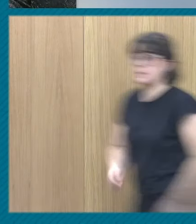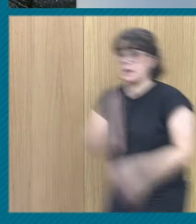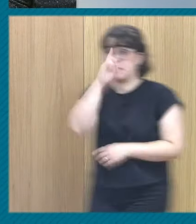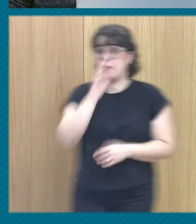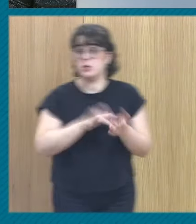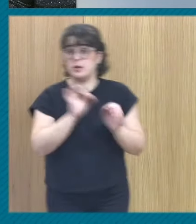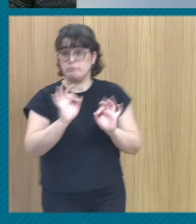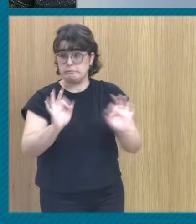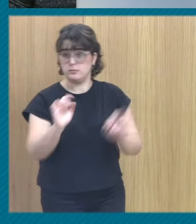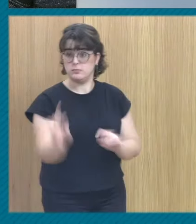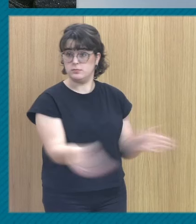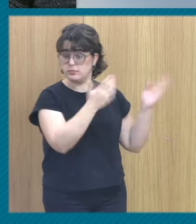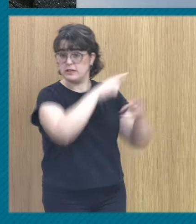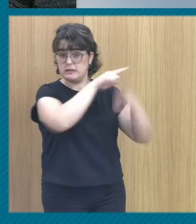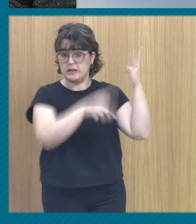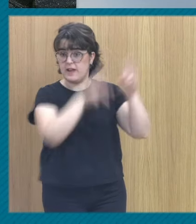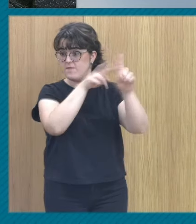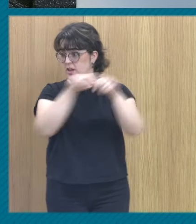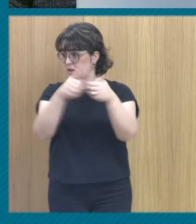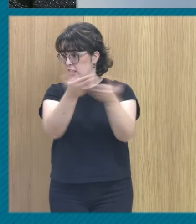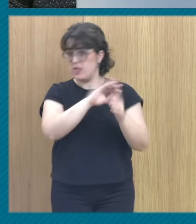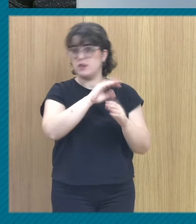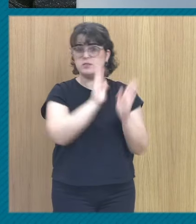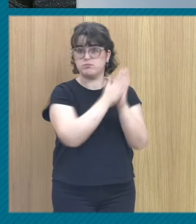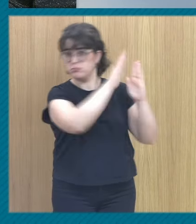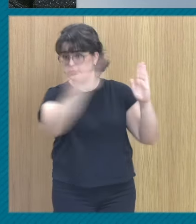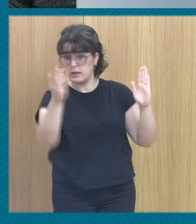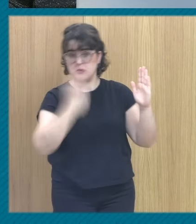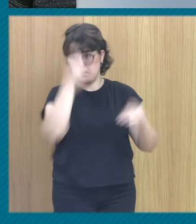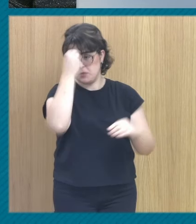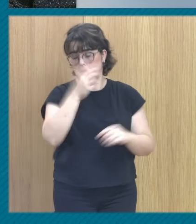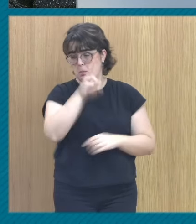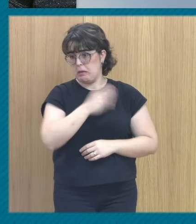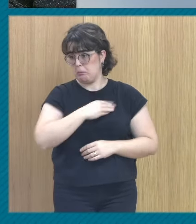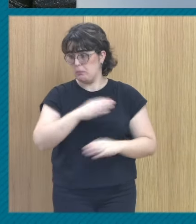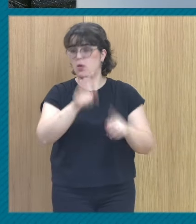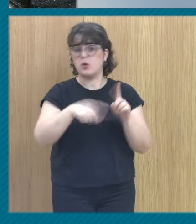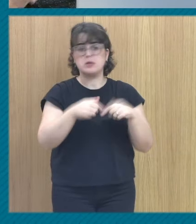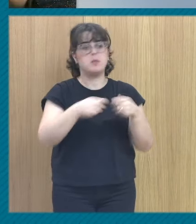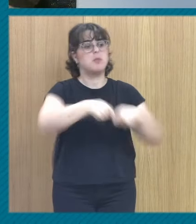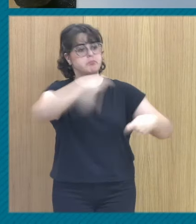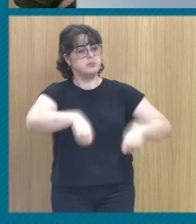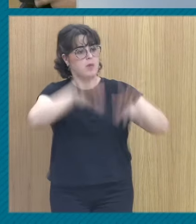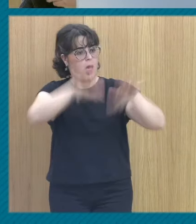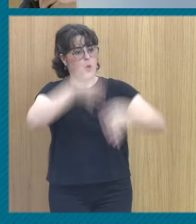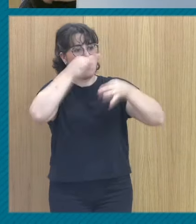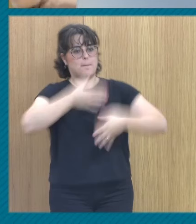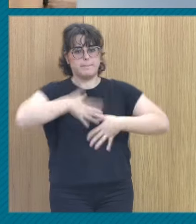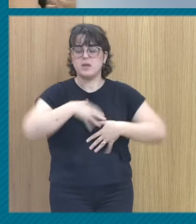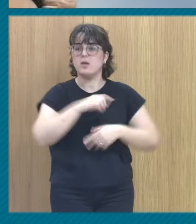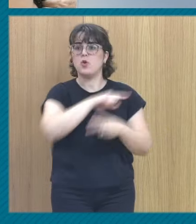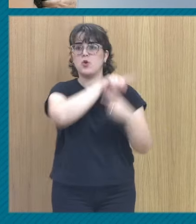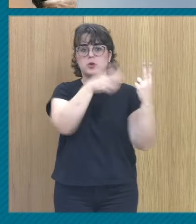he dejado tres referencias que creo que merecen la pena para ampliar todo esto que os estoy contando. Las dos